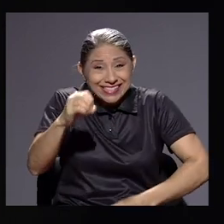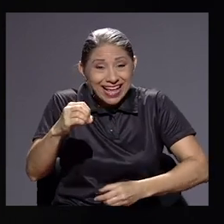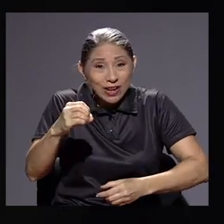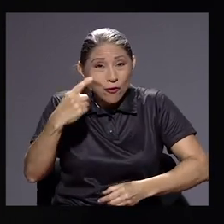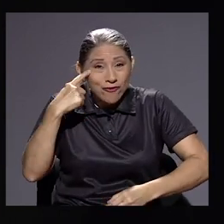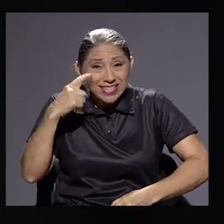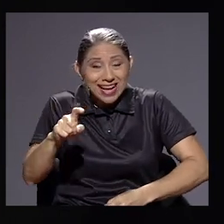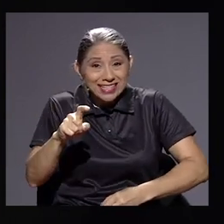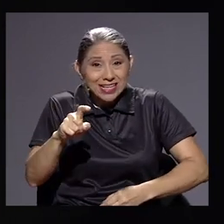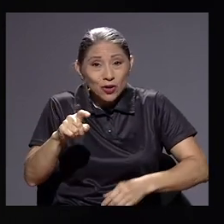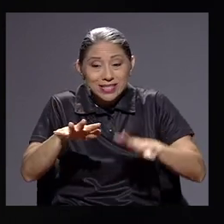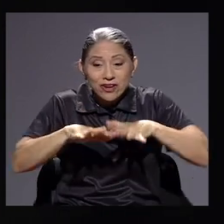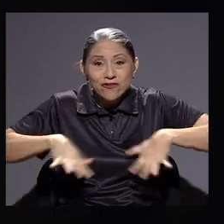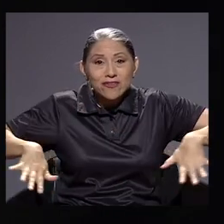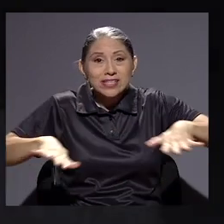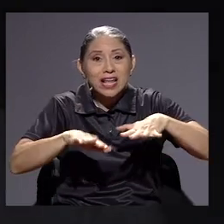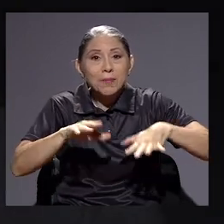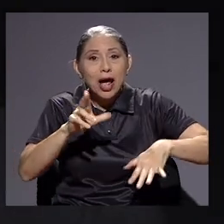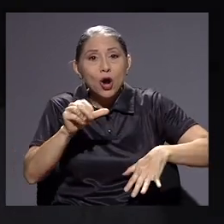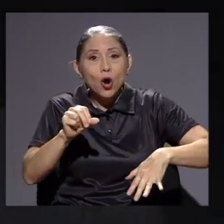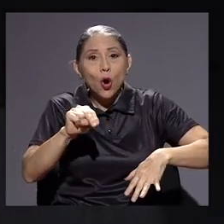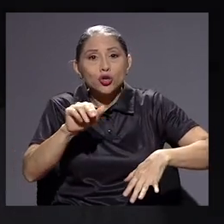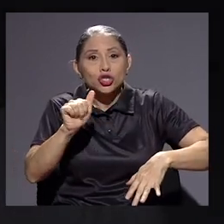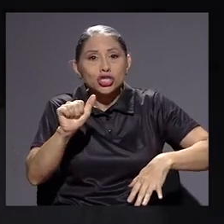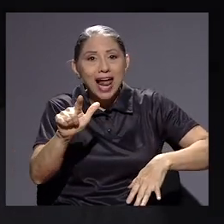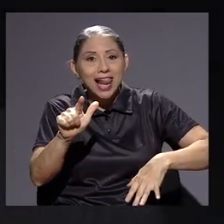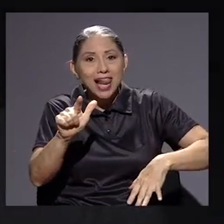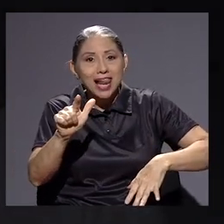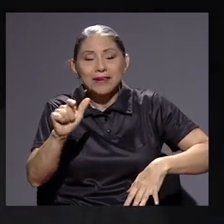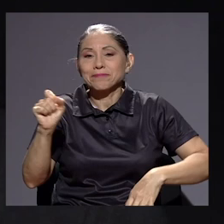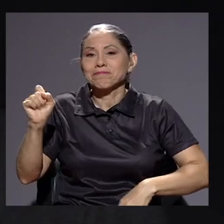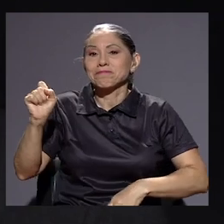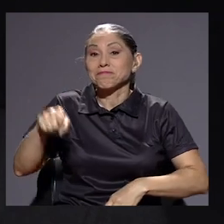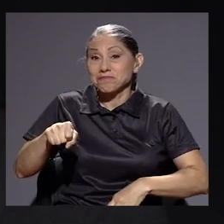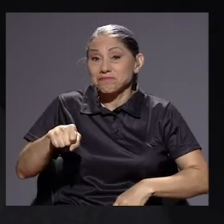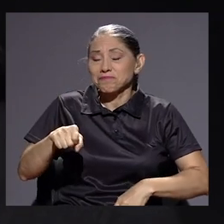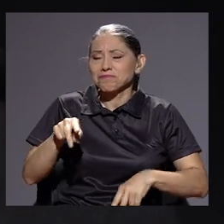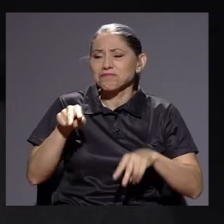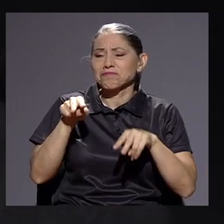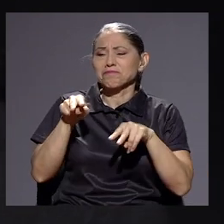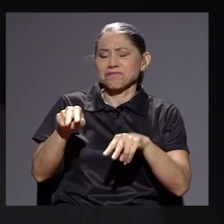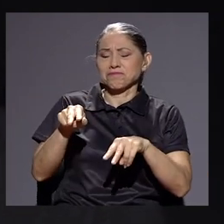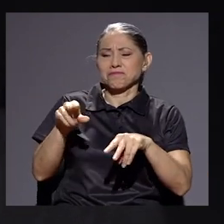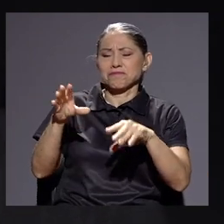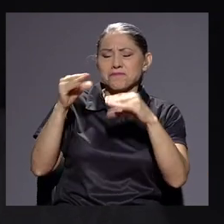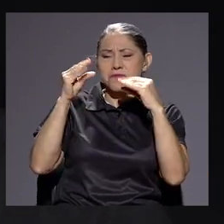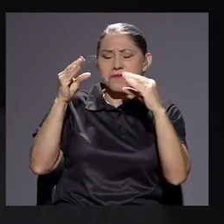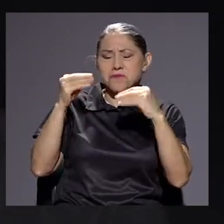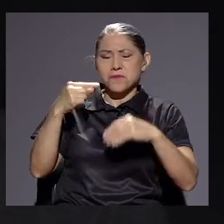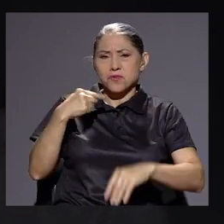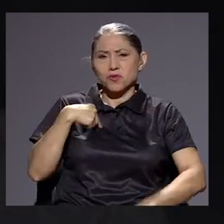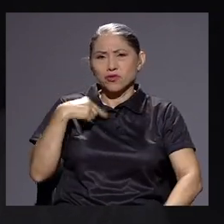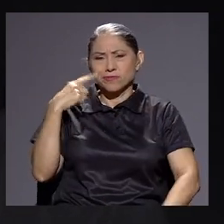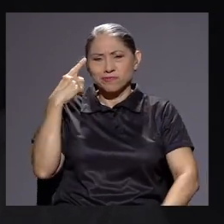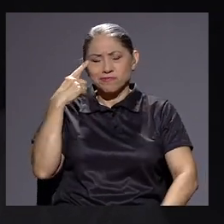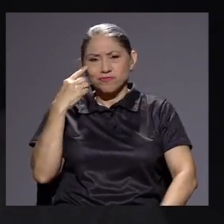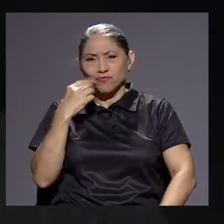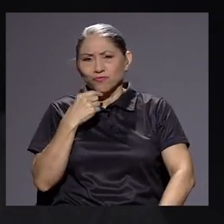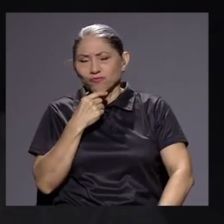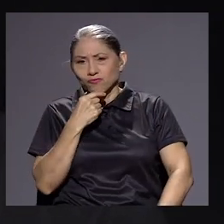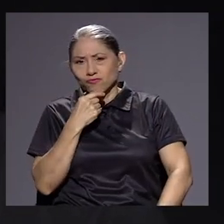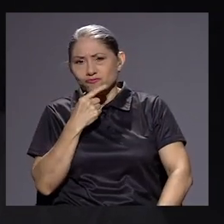Reserva con chale. Sí. Son datos que lo dejan a uno pensando. Es muy...